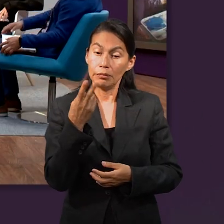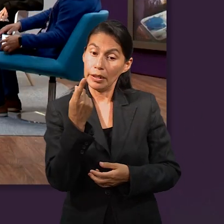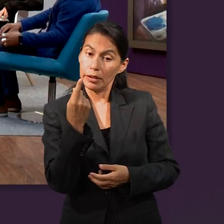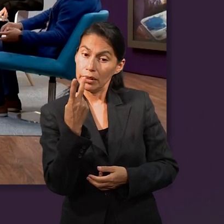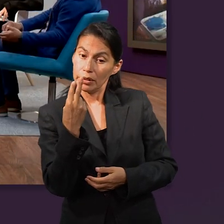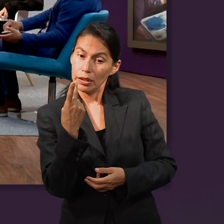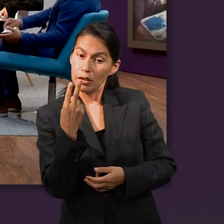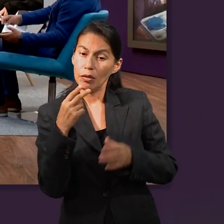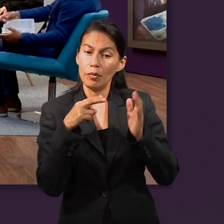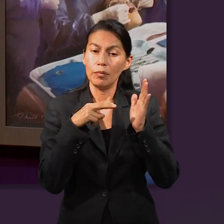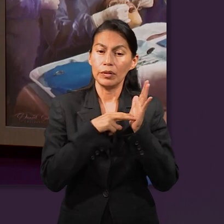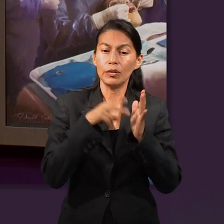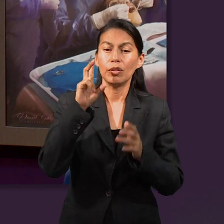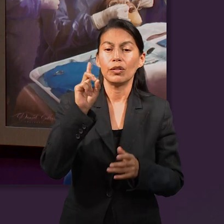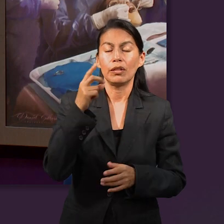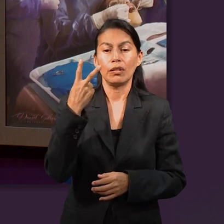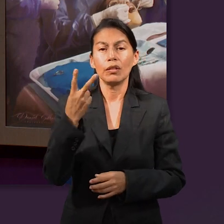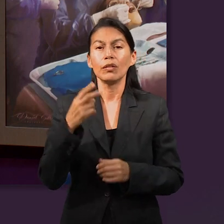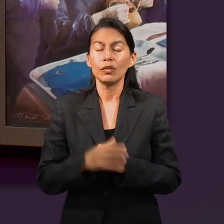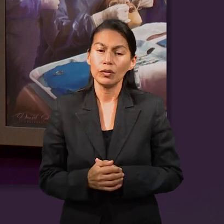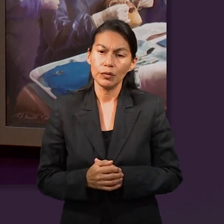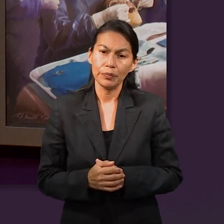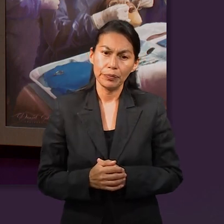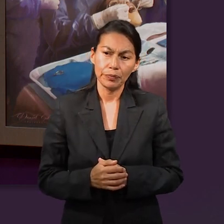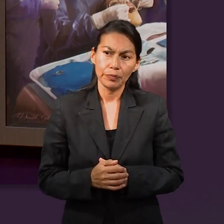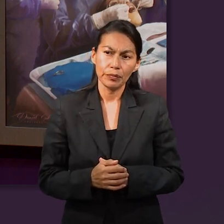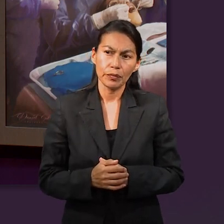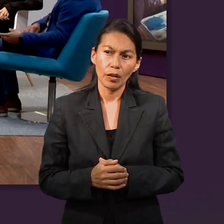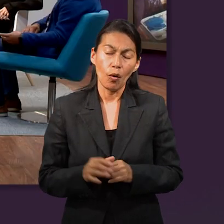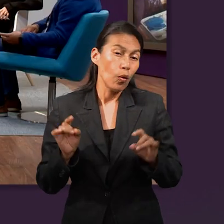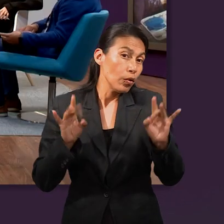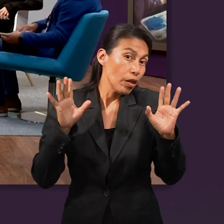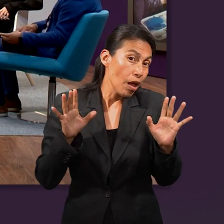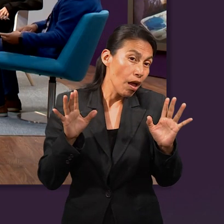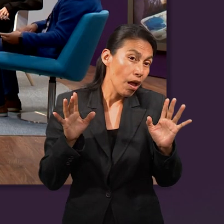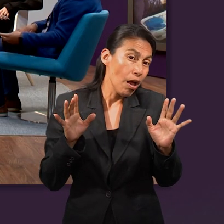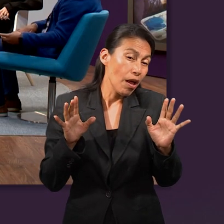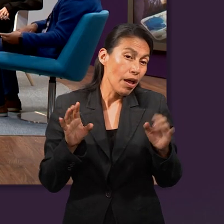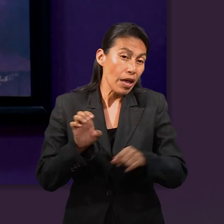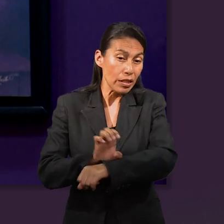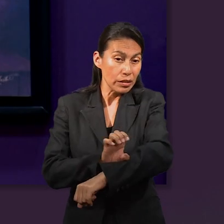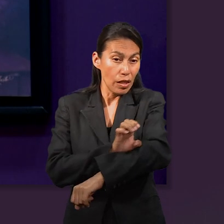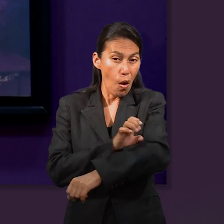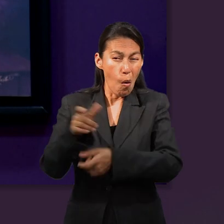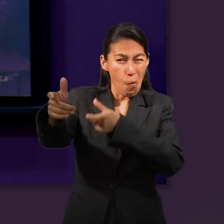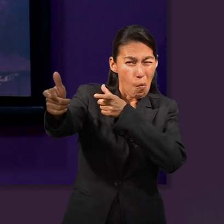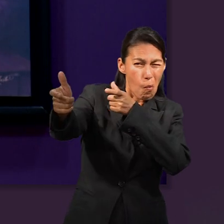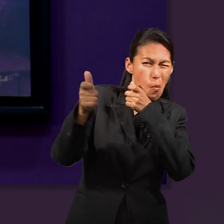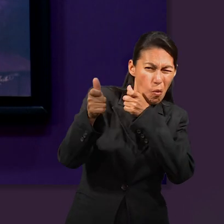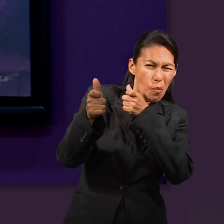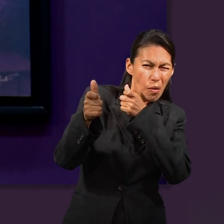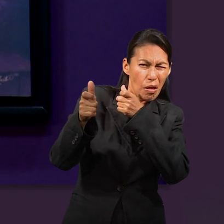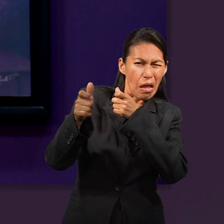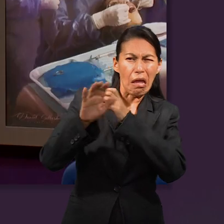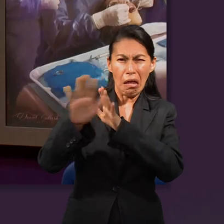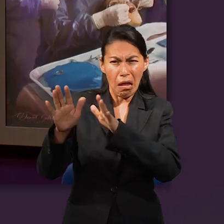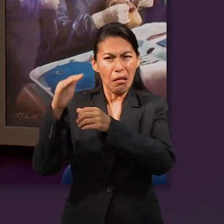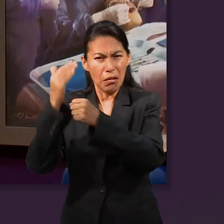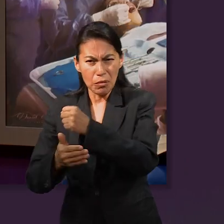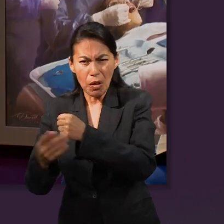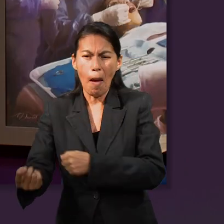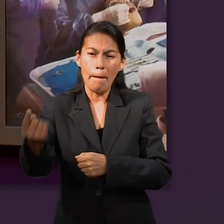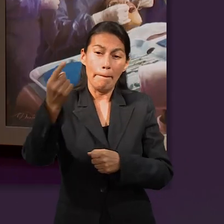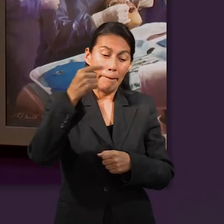Génesis 25, 32, que una vez regresando de casa, justamente de cazar,